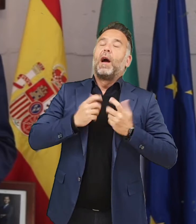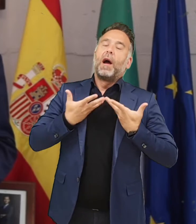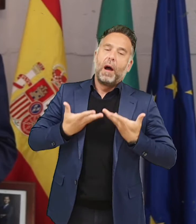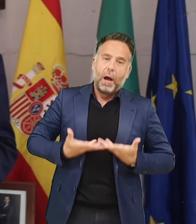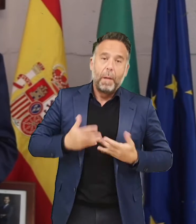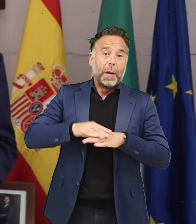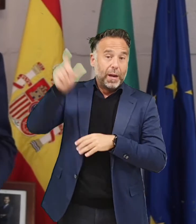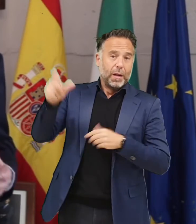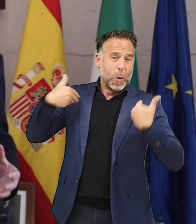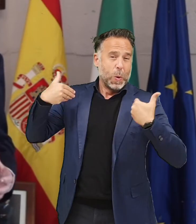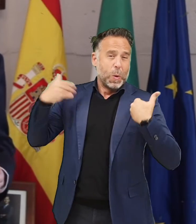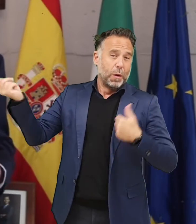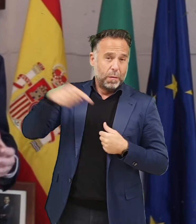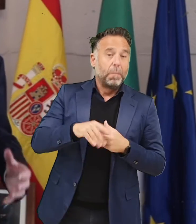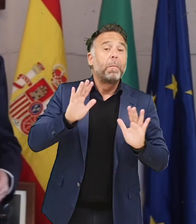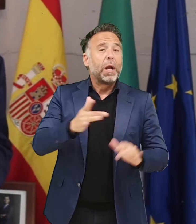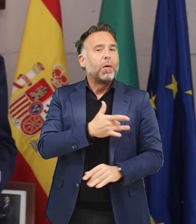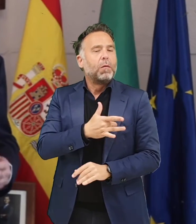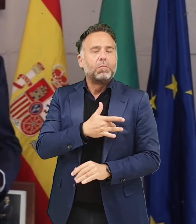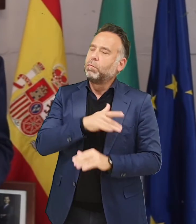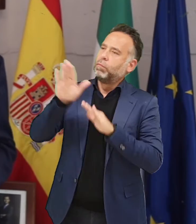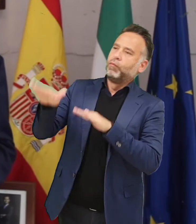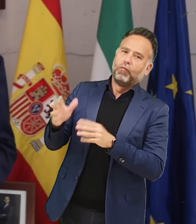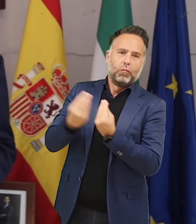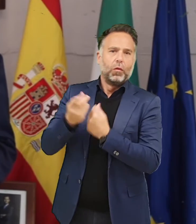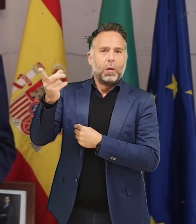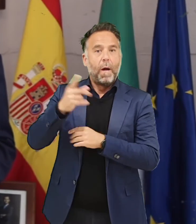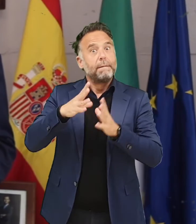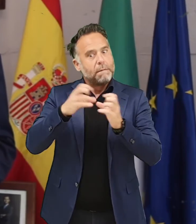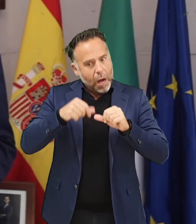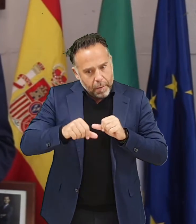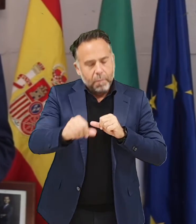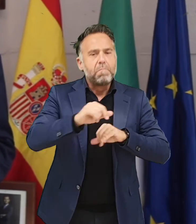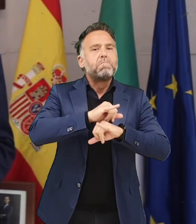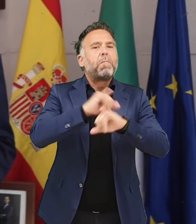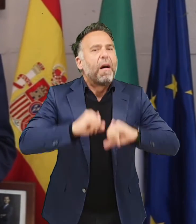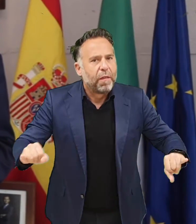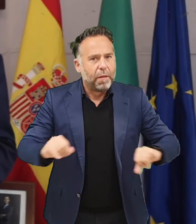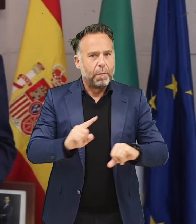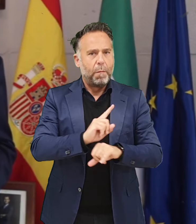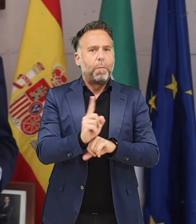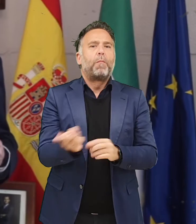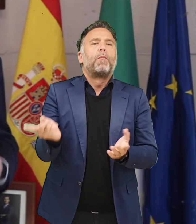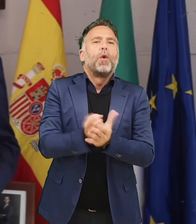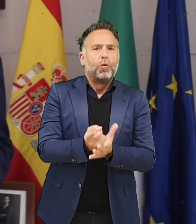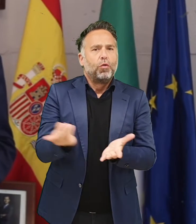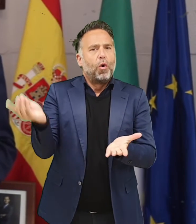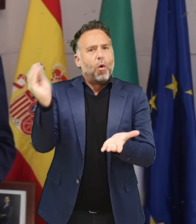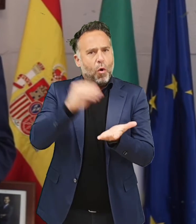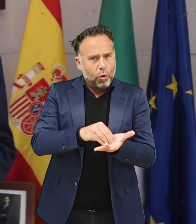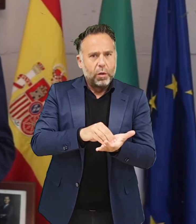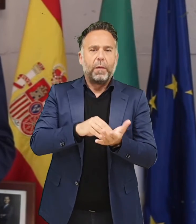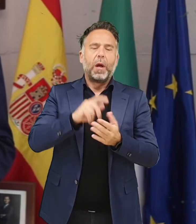satisfacción inmensa. Es un consuelo para los que llegan, para los que sufren, pero nuestro corazón está con todos ellos y deseamos que la paz